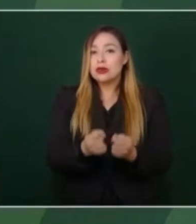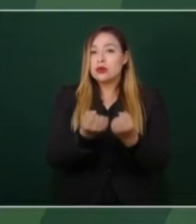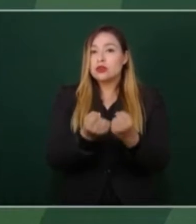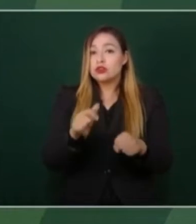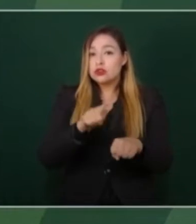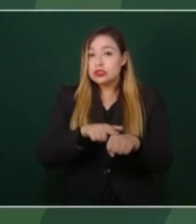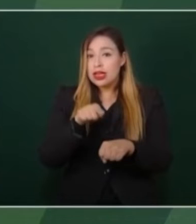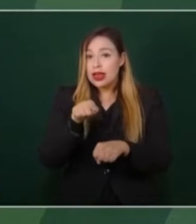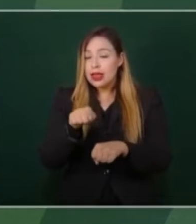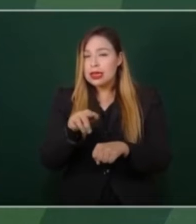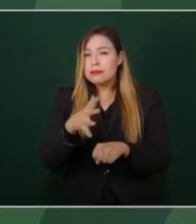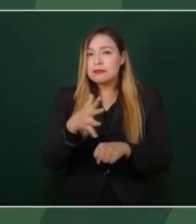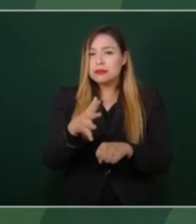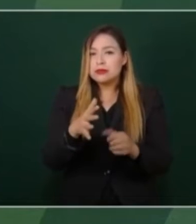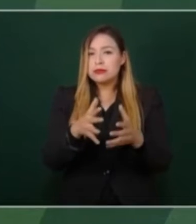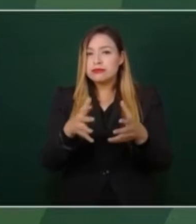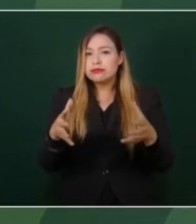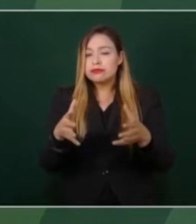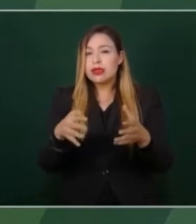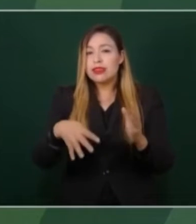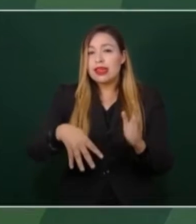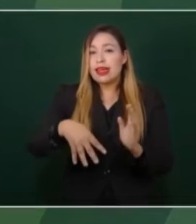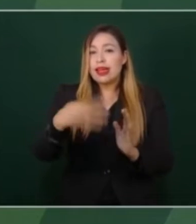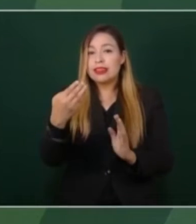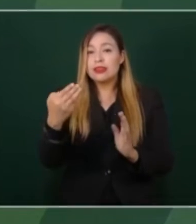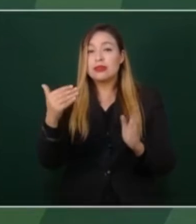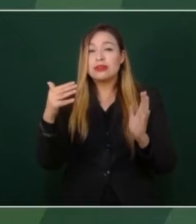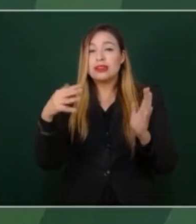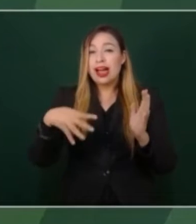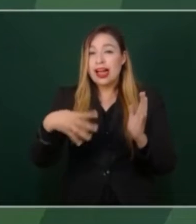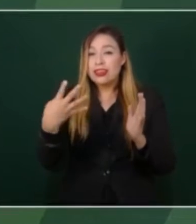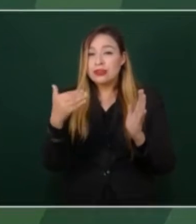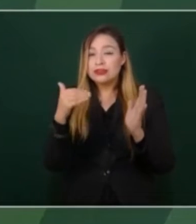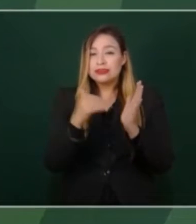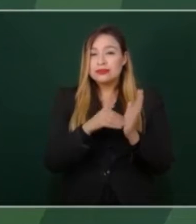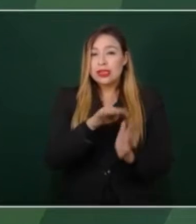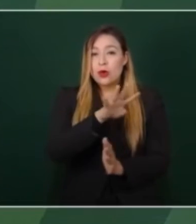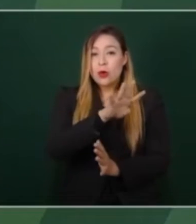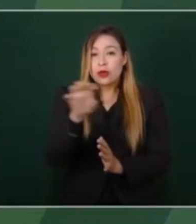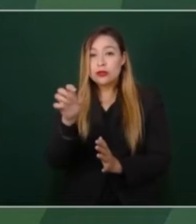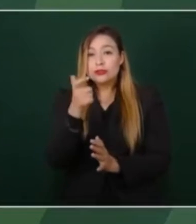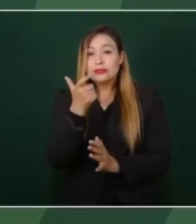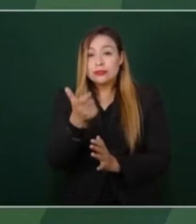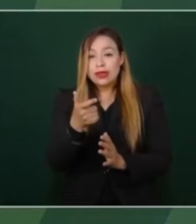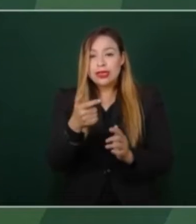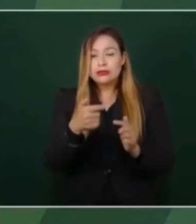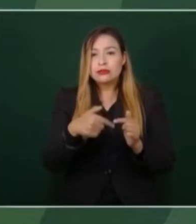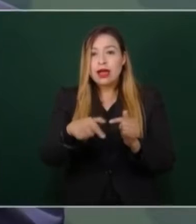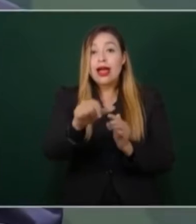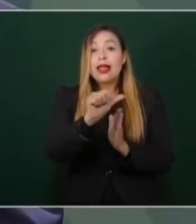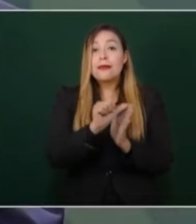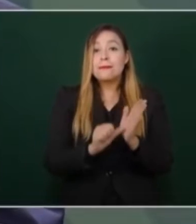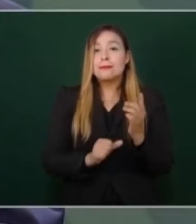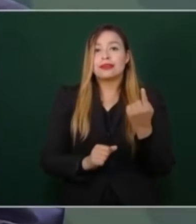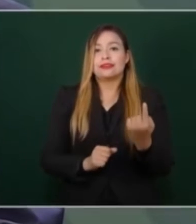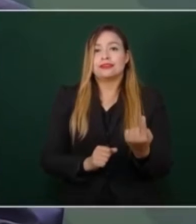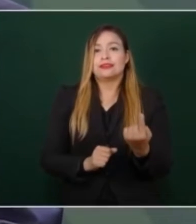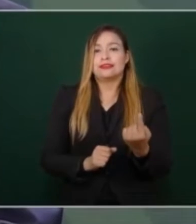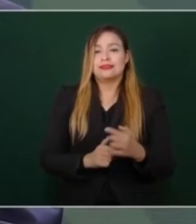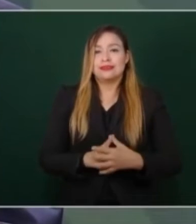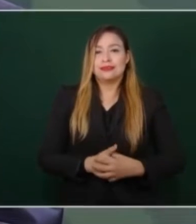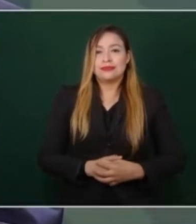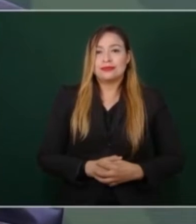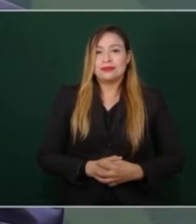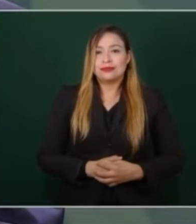alrededor de 14 mil 400 pesos al mes. Y hay maestros